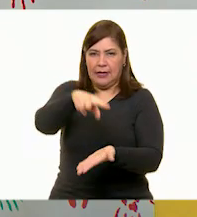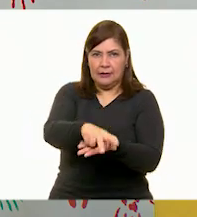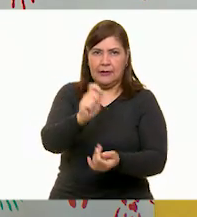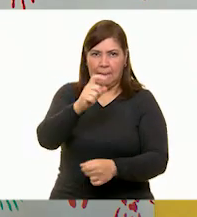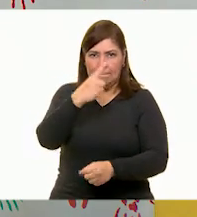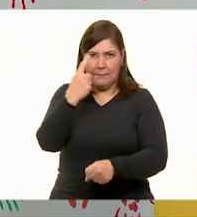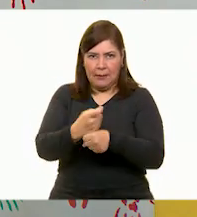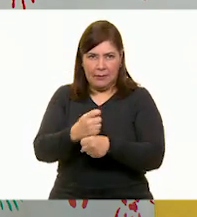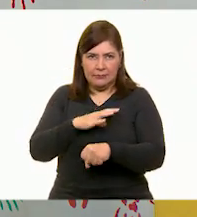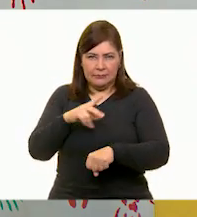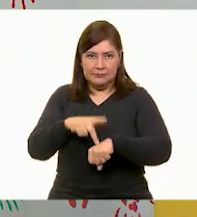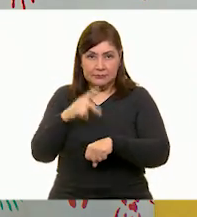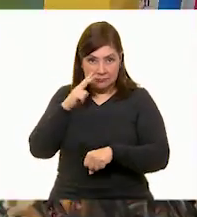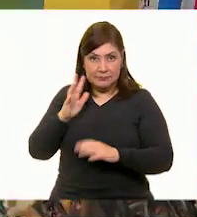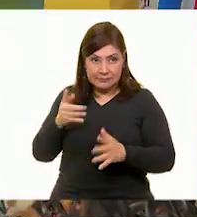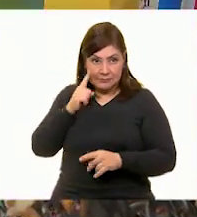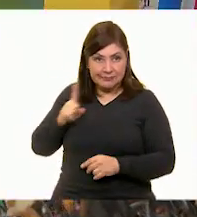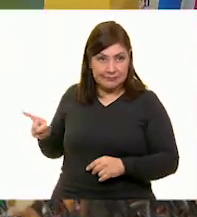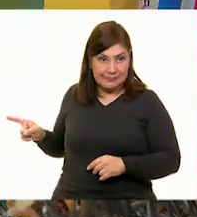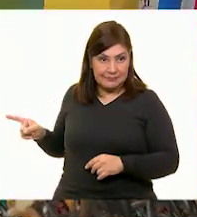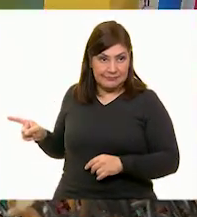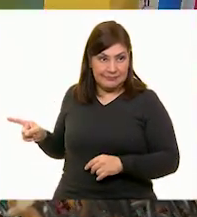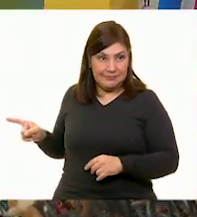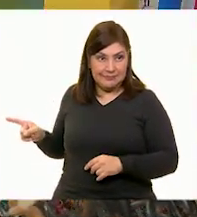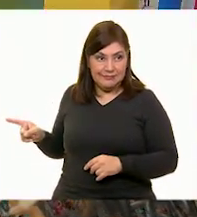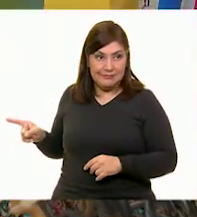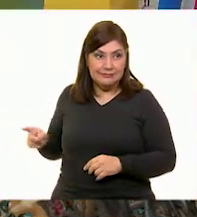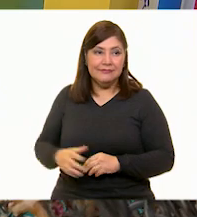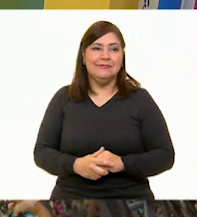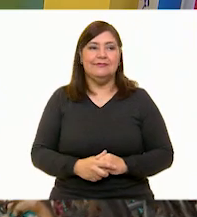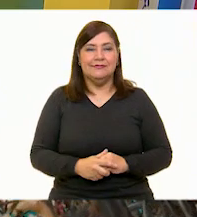¿Qué tal? Lo logró, ¿no? ¡Ah!